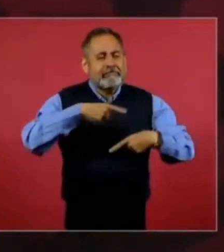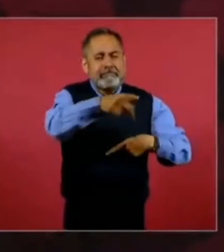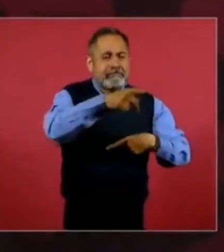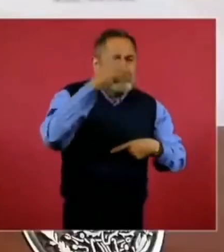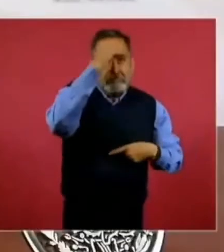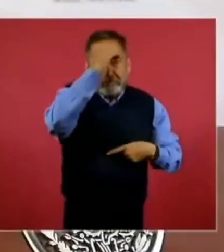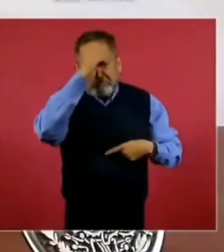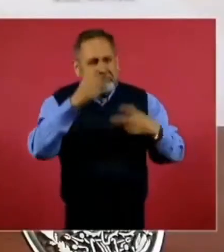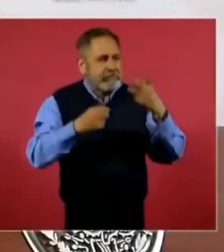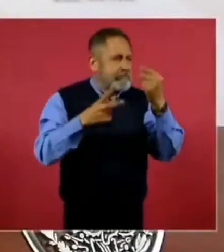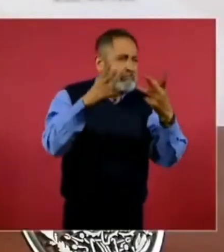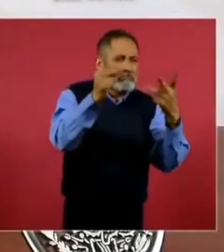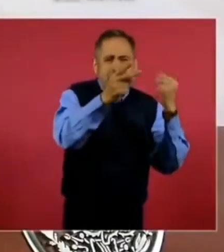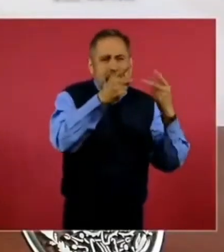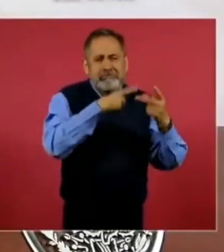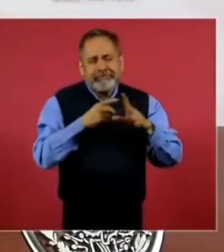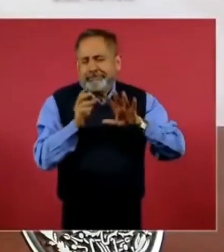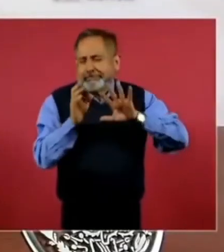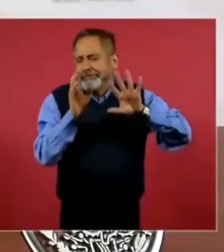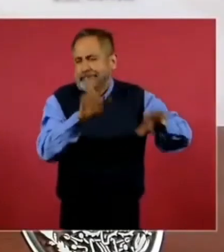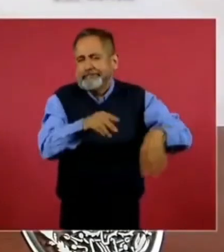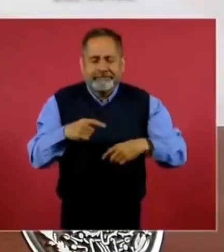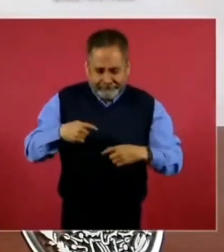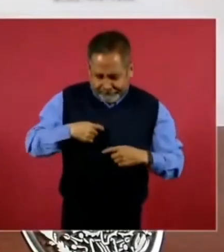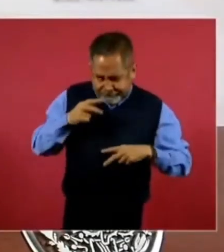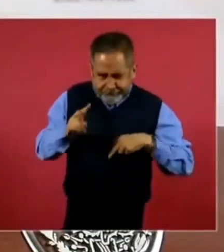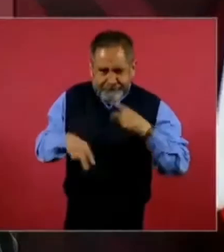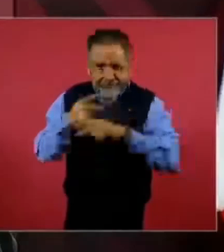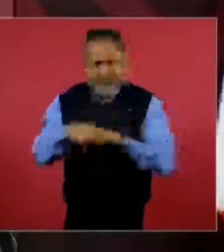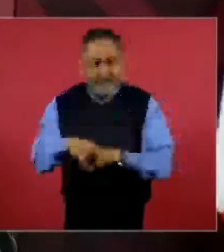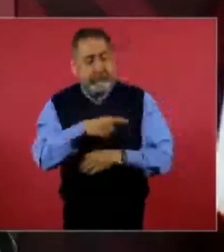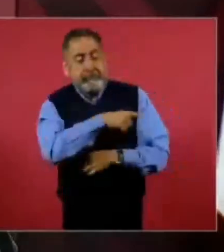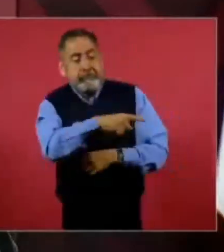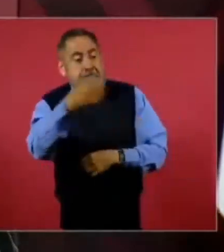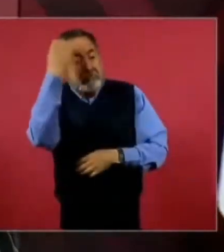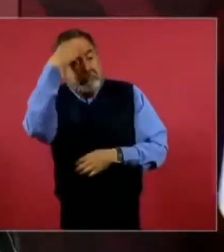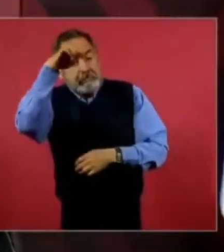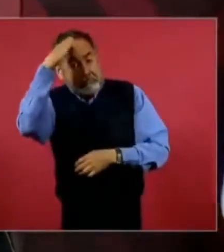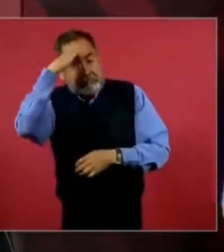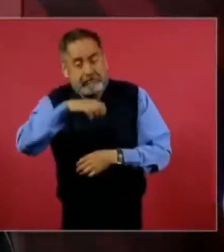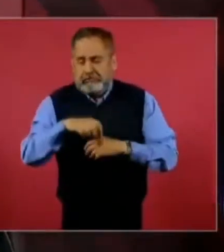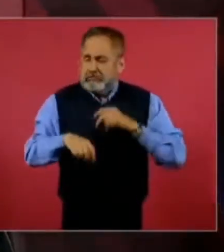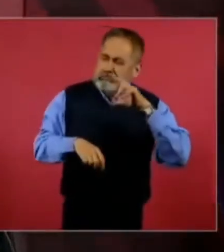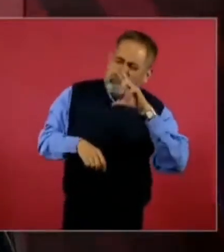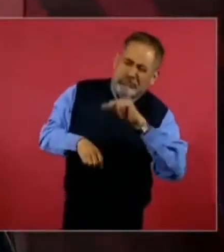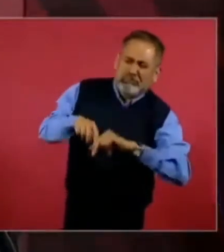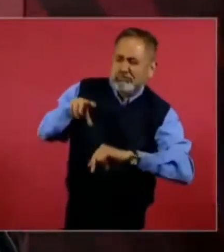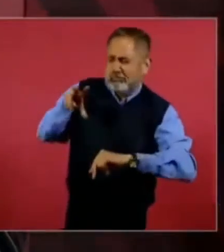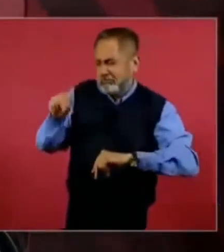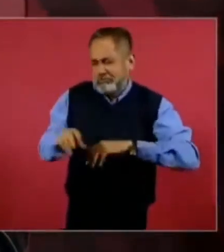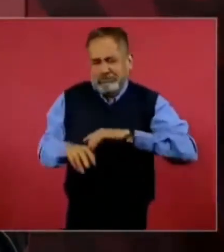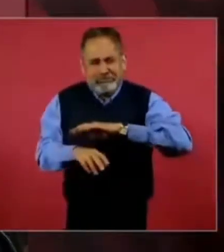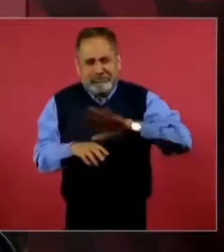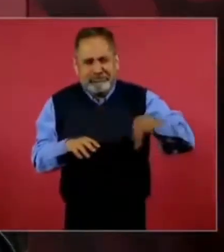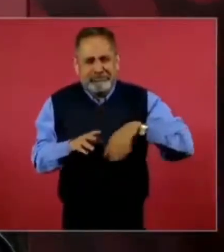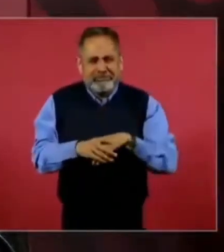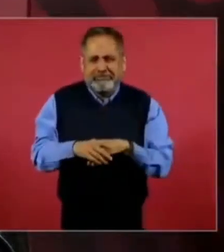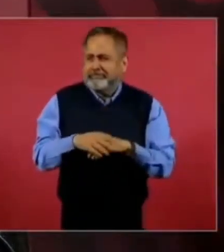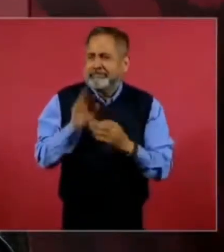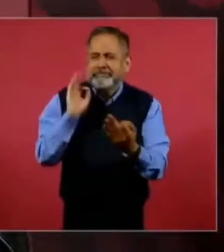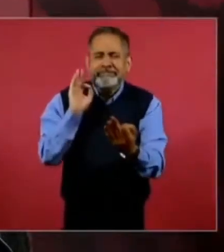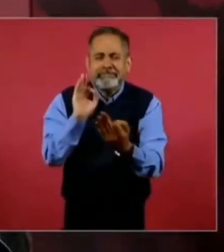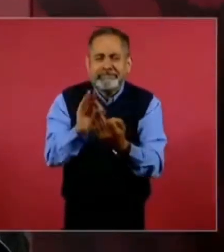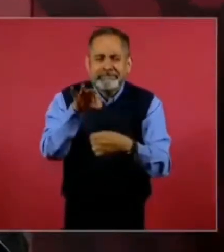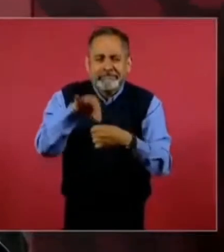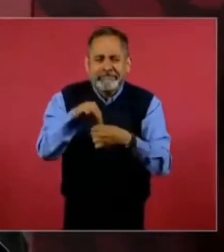expertos de que, como estaban cerca las elecciones,